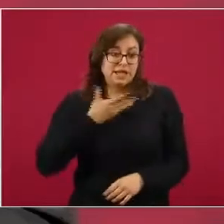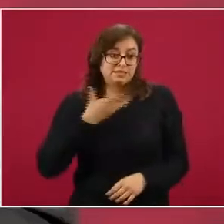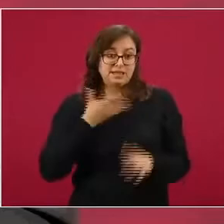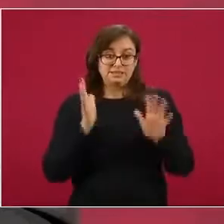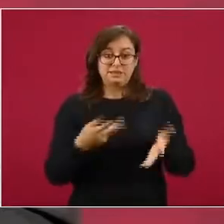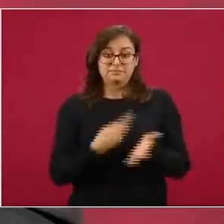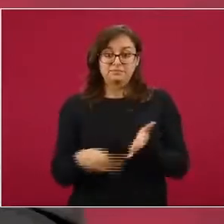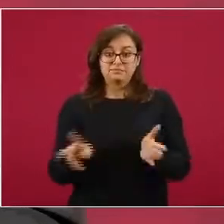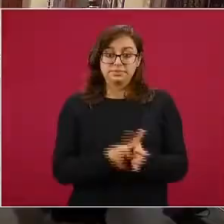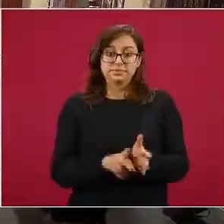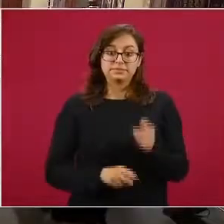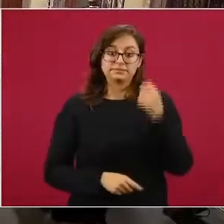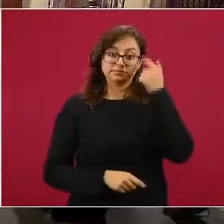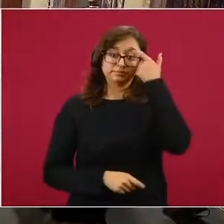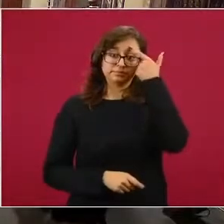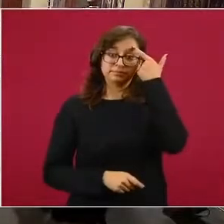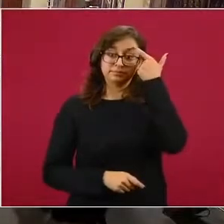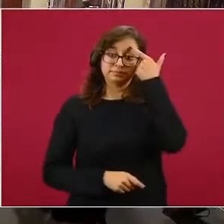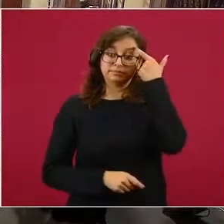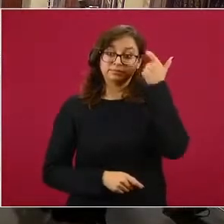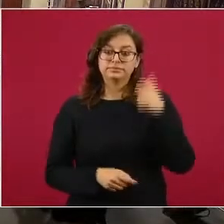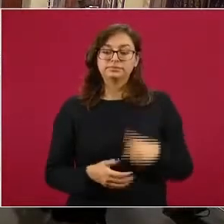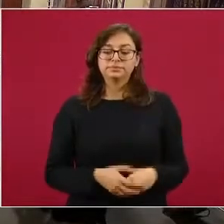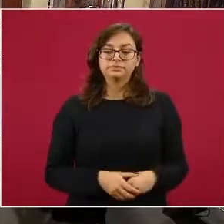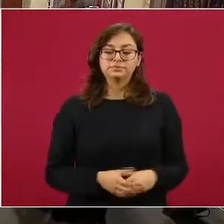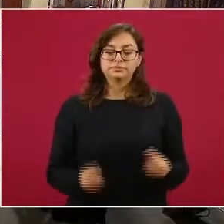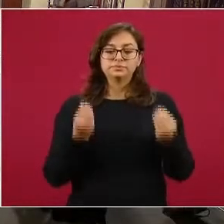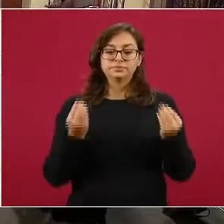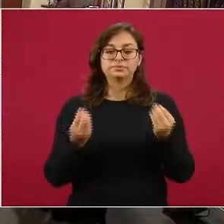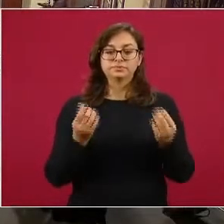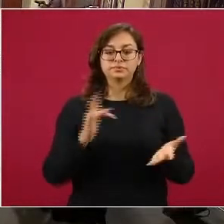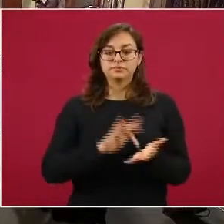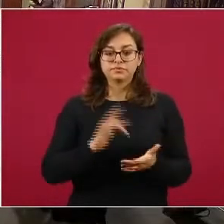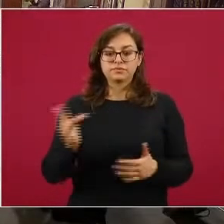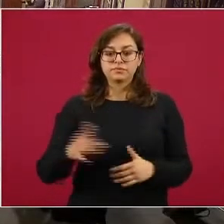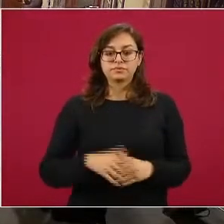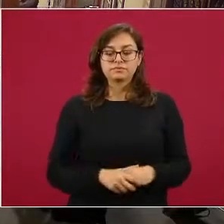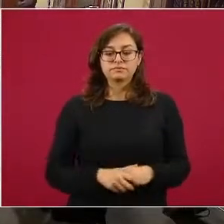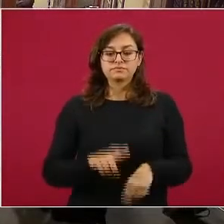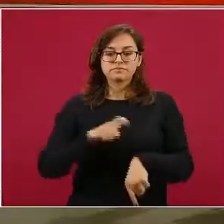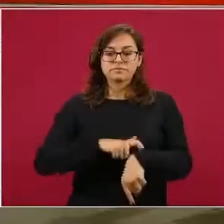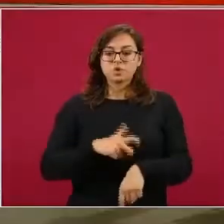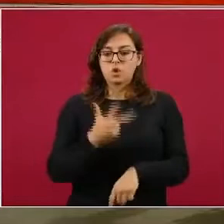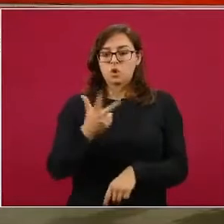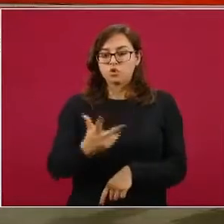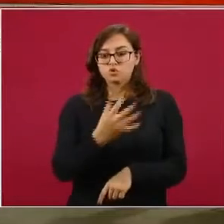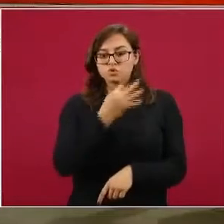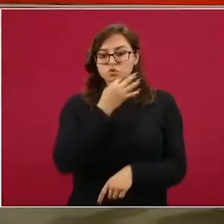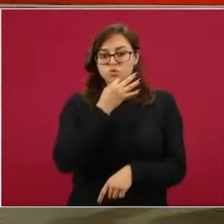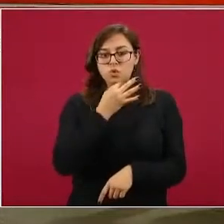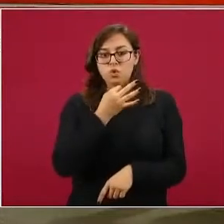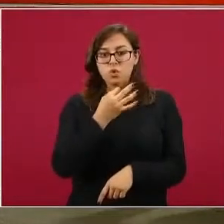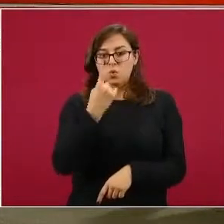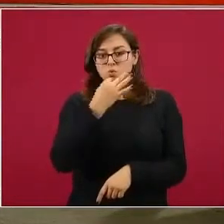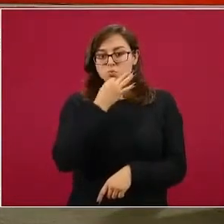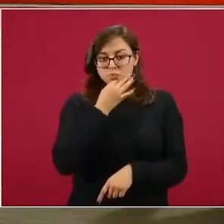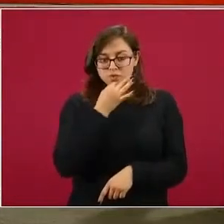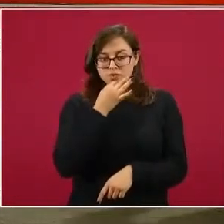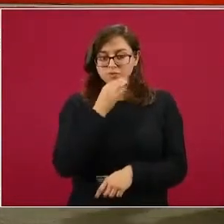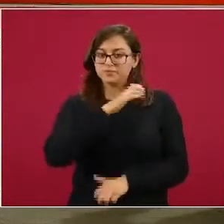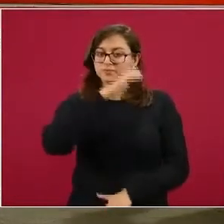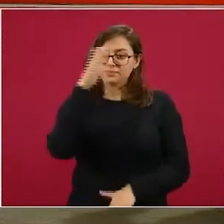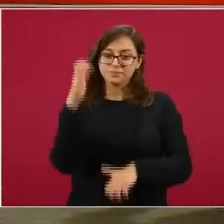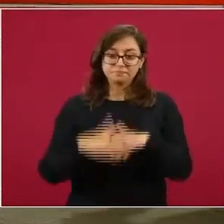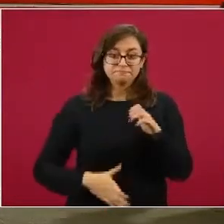disponibles. Muchas gracias, doctor Alejandro Esparto. Son las 20 horas con un minuto. Vamos a terminar